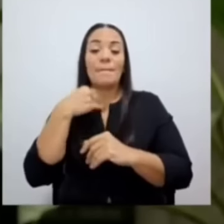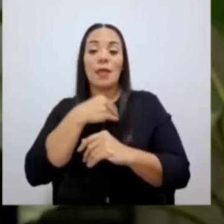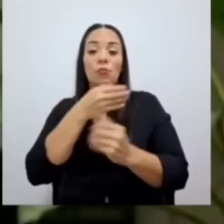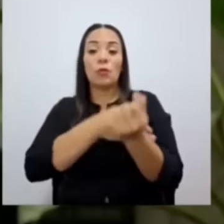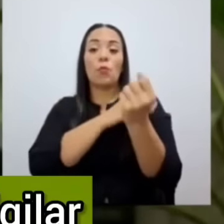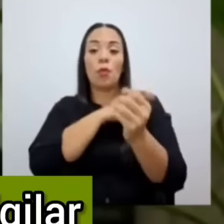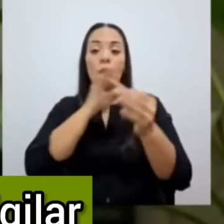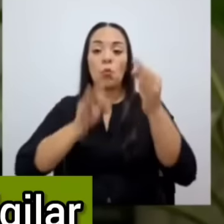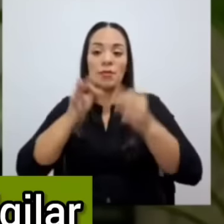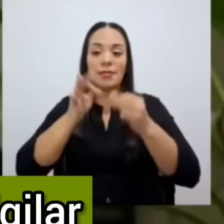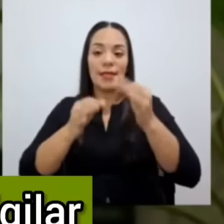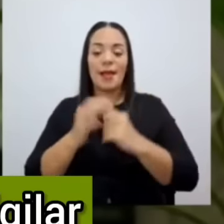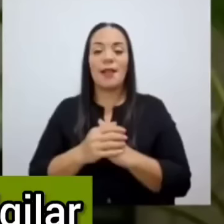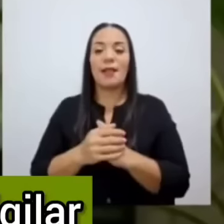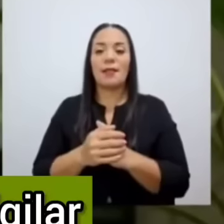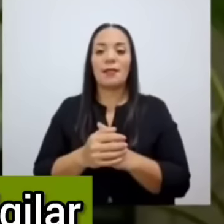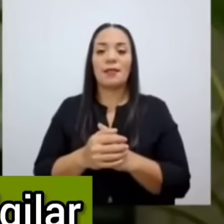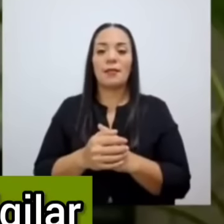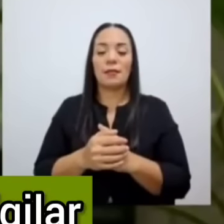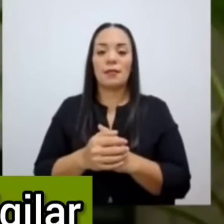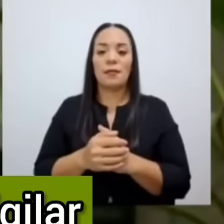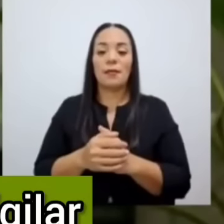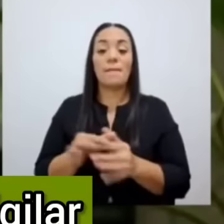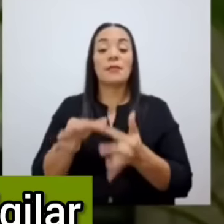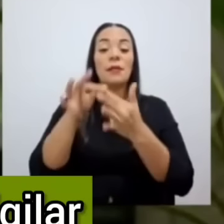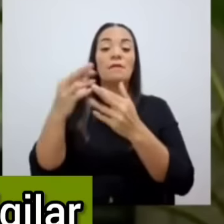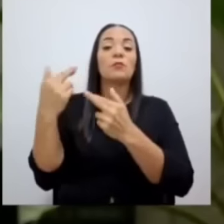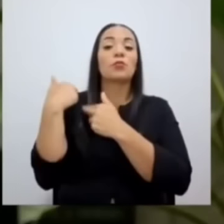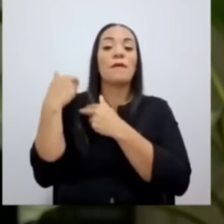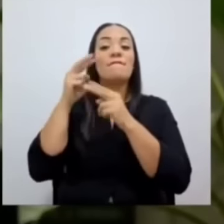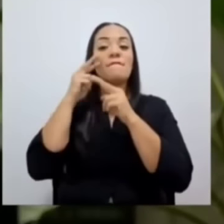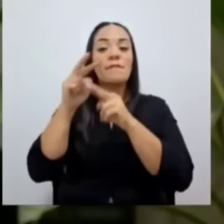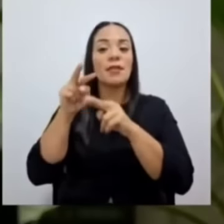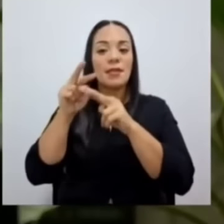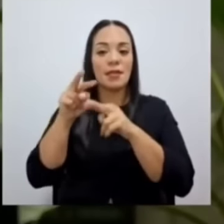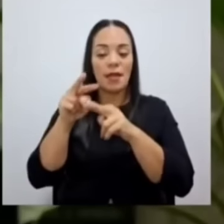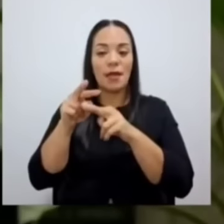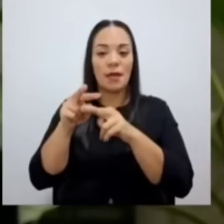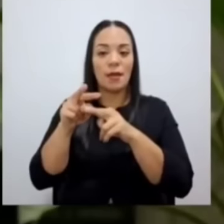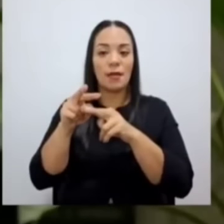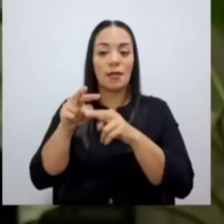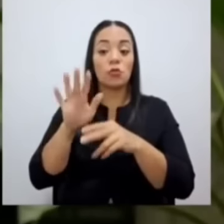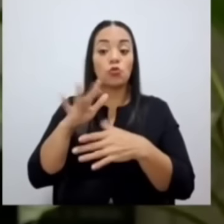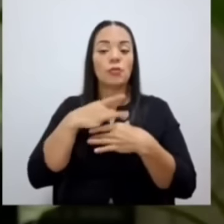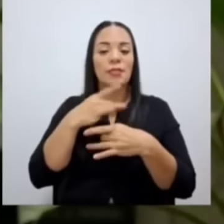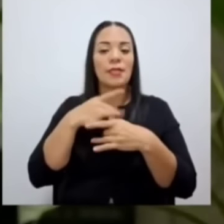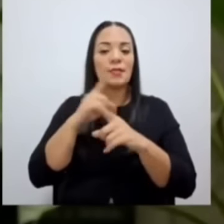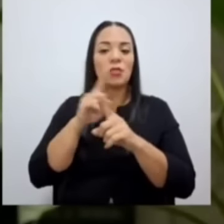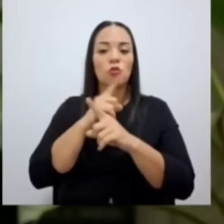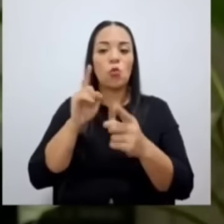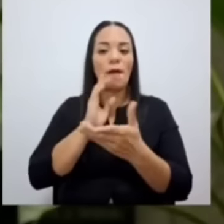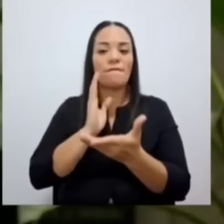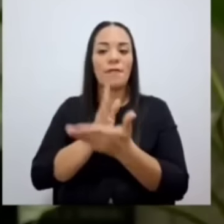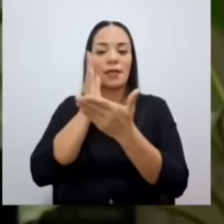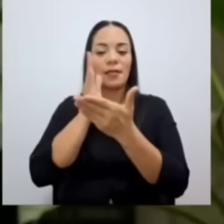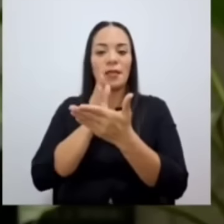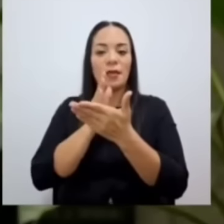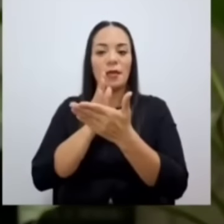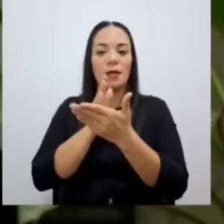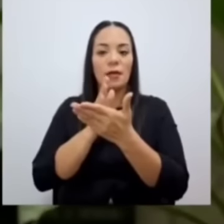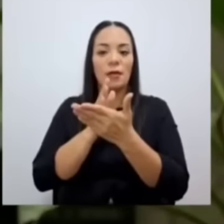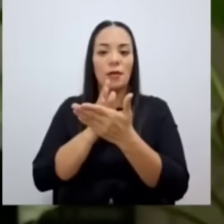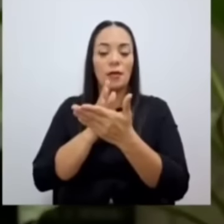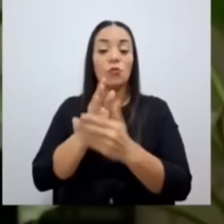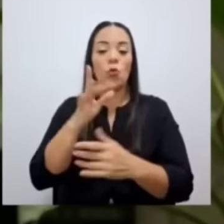tienen la principal responsabilidad de vigilar que sus intereses no afecten, sus intereses